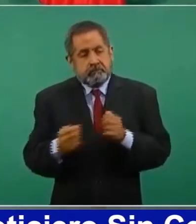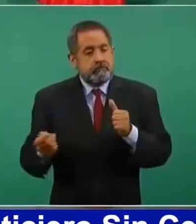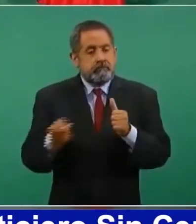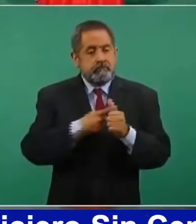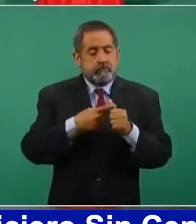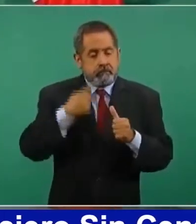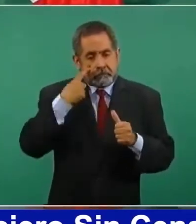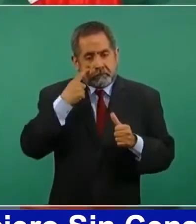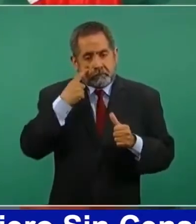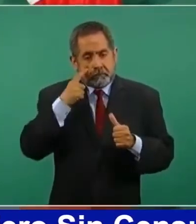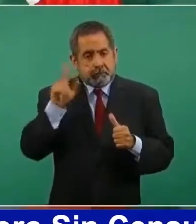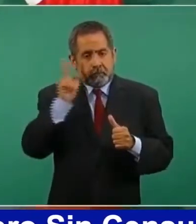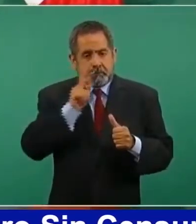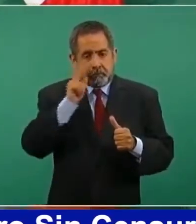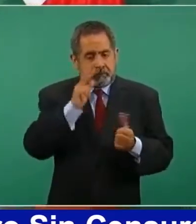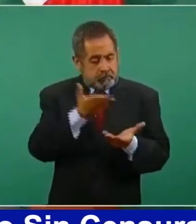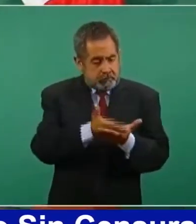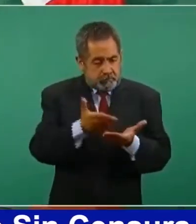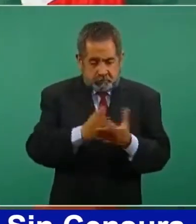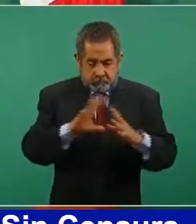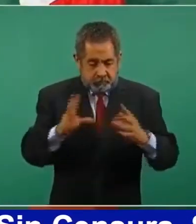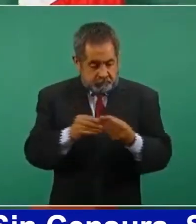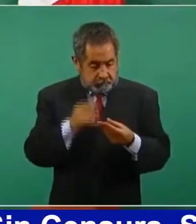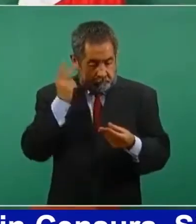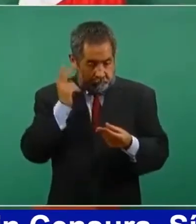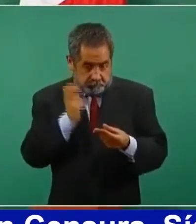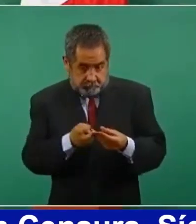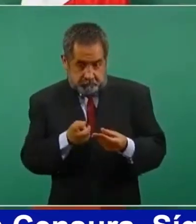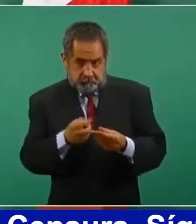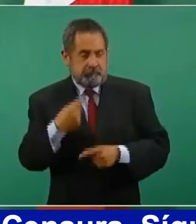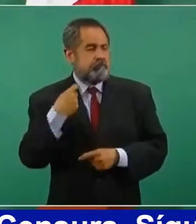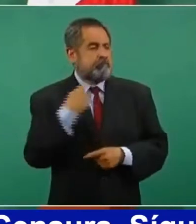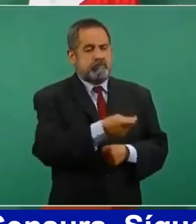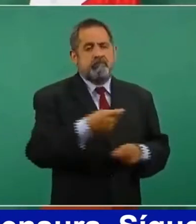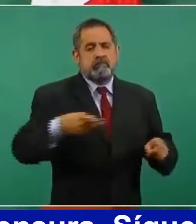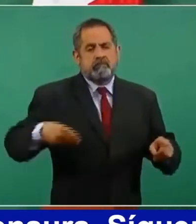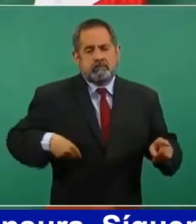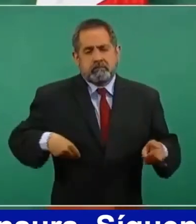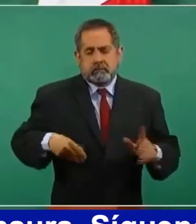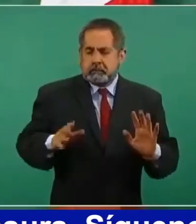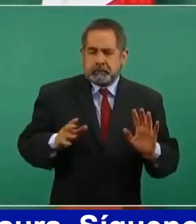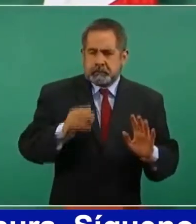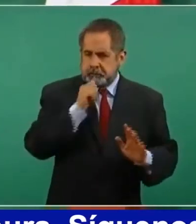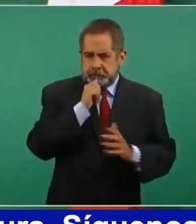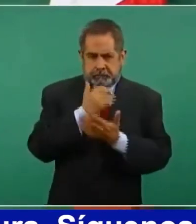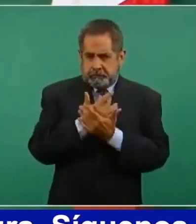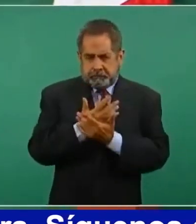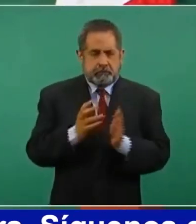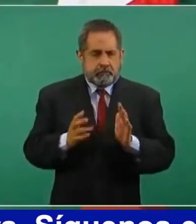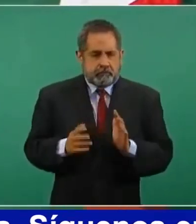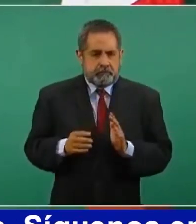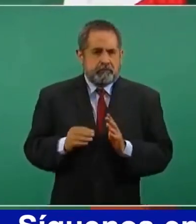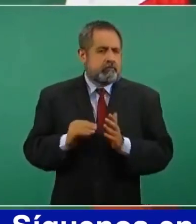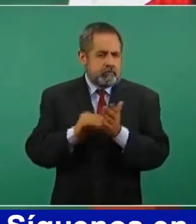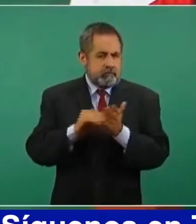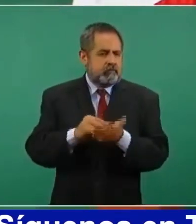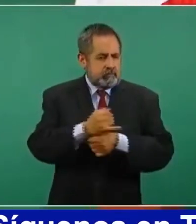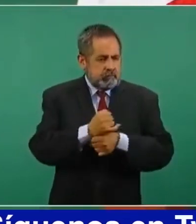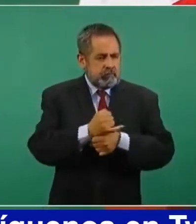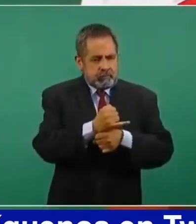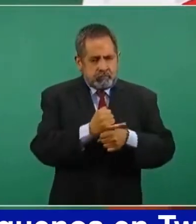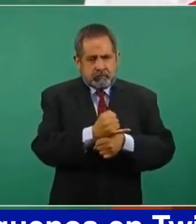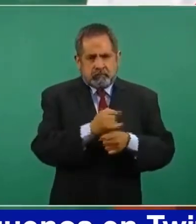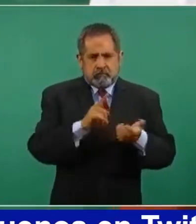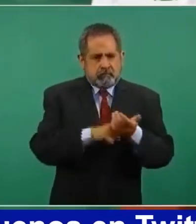se presenten las pruebas o se demuestre que en efecto están involucrados